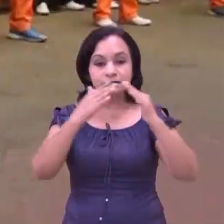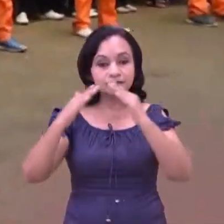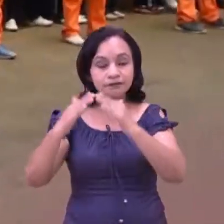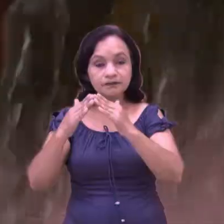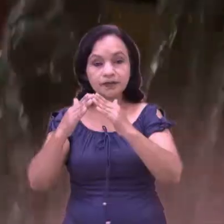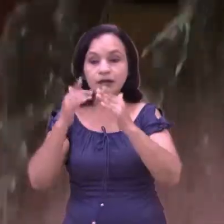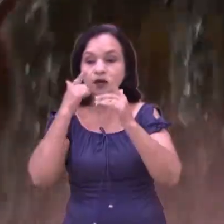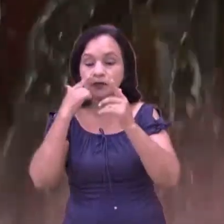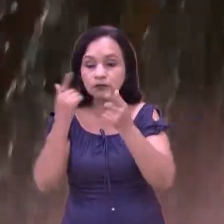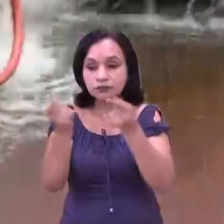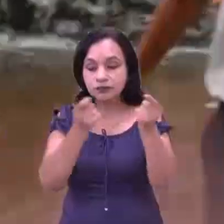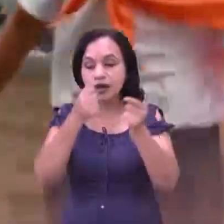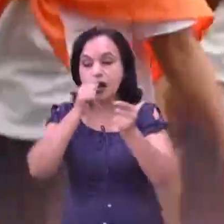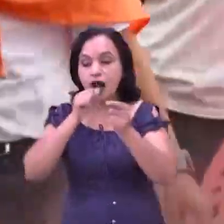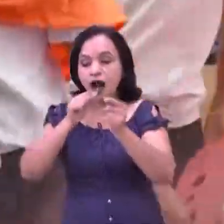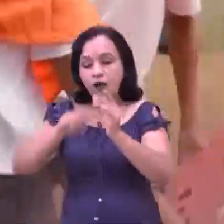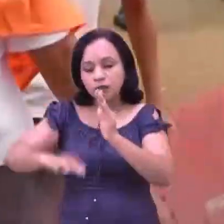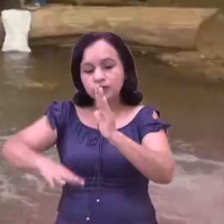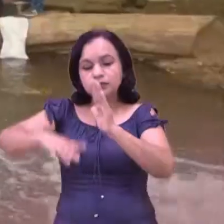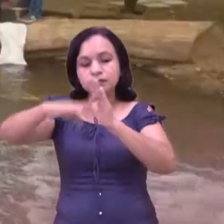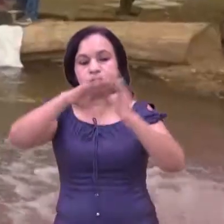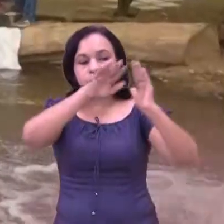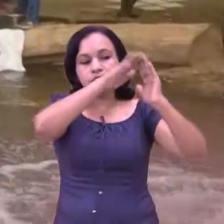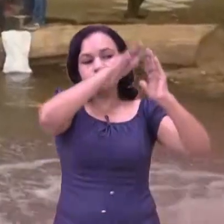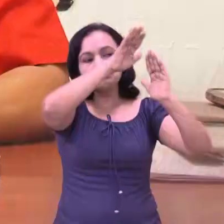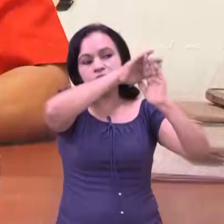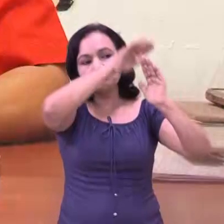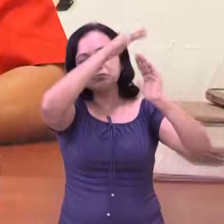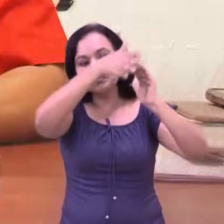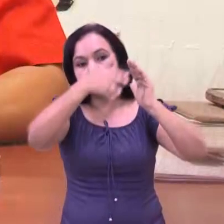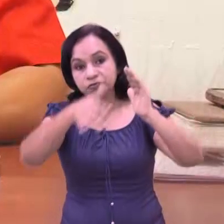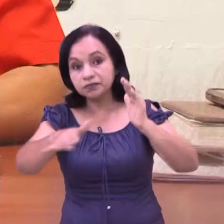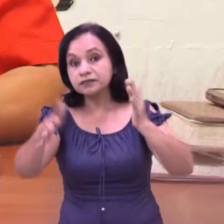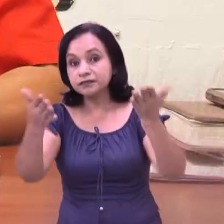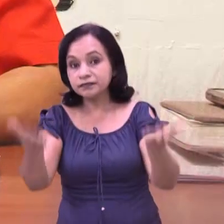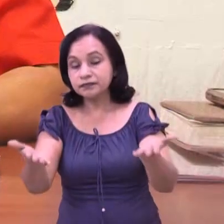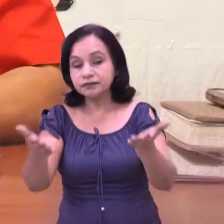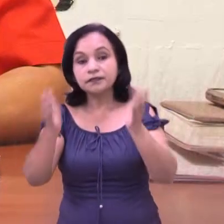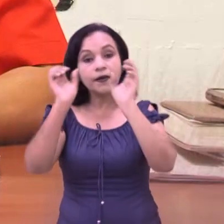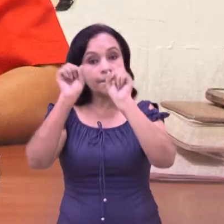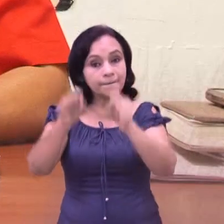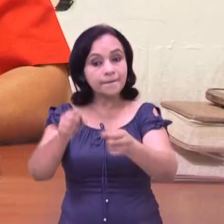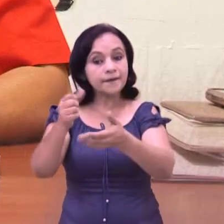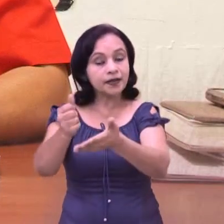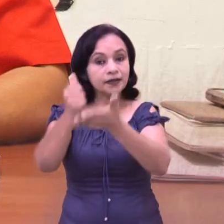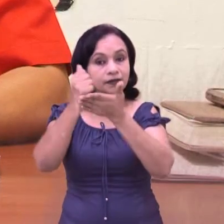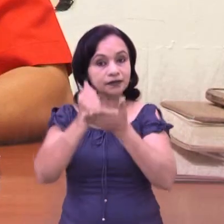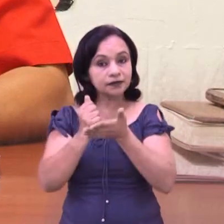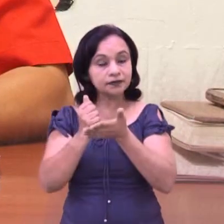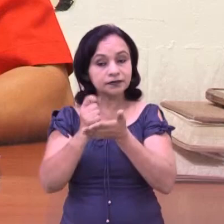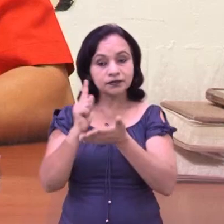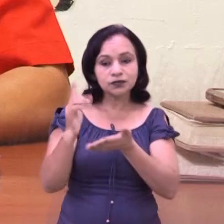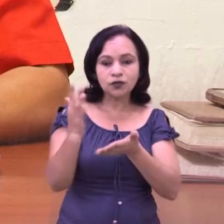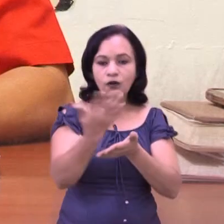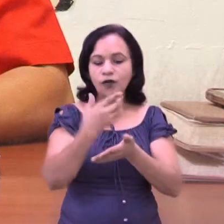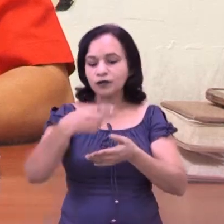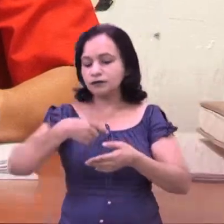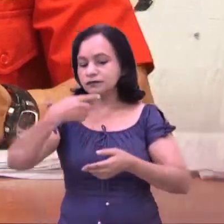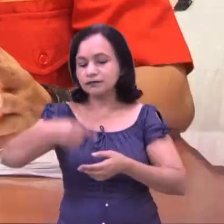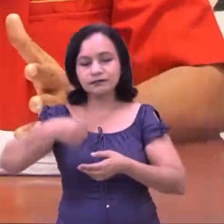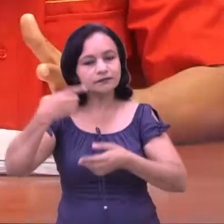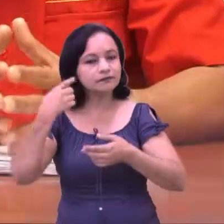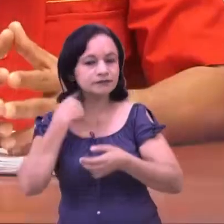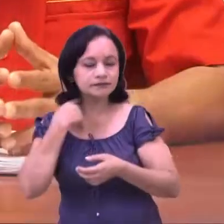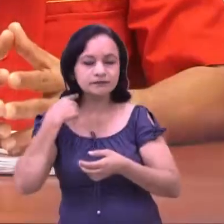las inundaciones, los deslizamientos y eso pues nos hace de que estemos en constante la preparación.